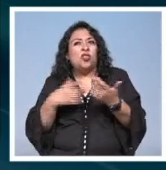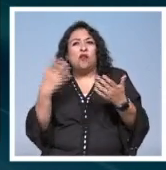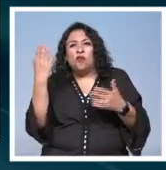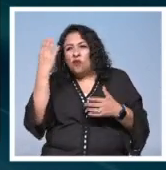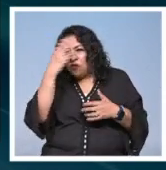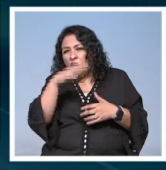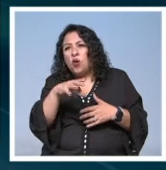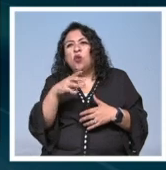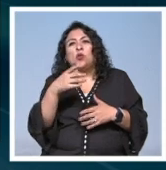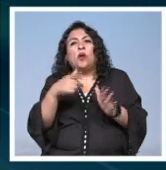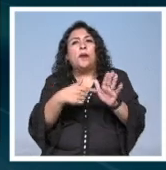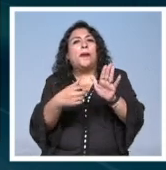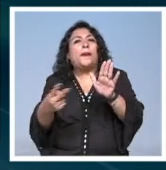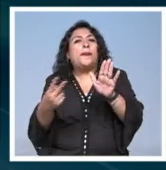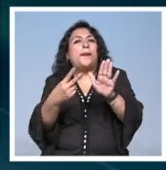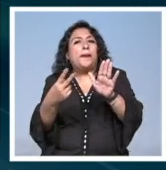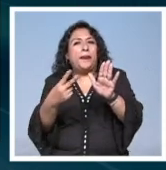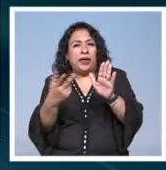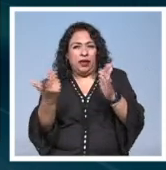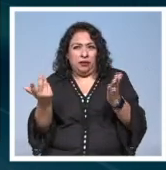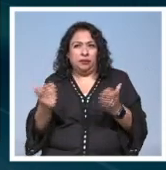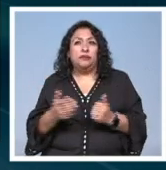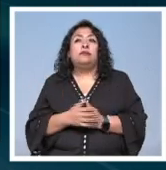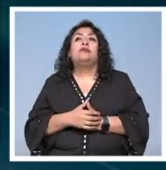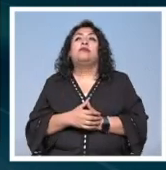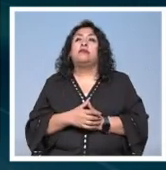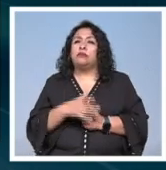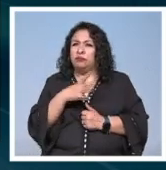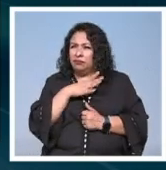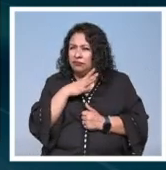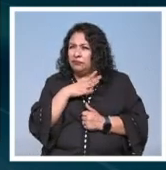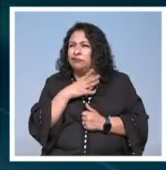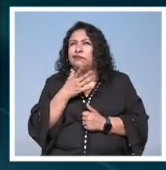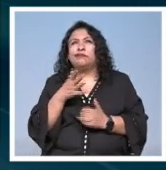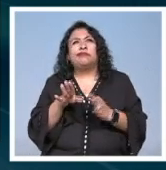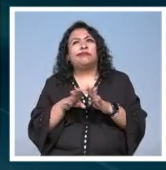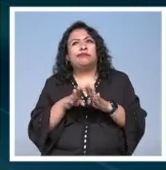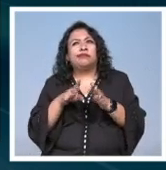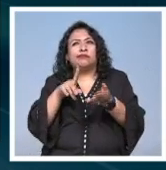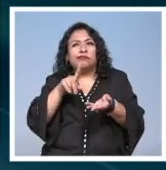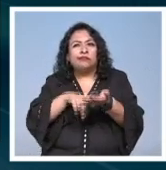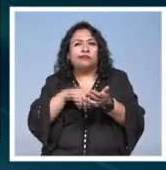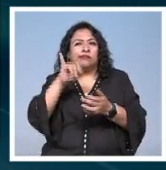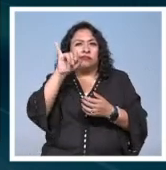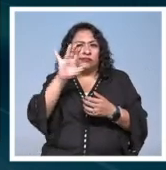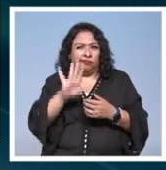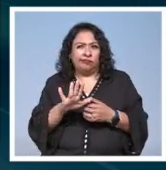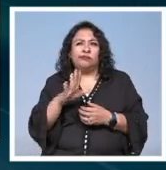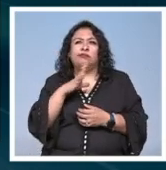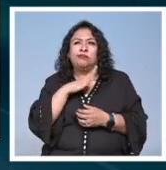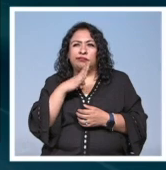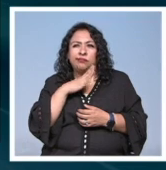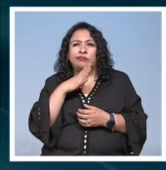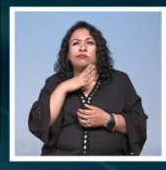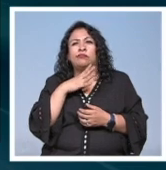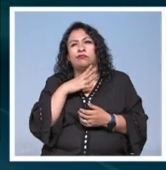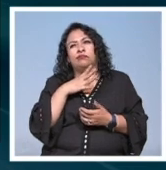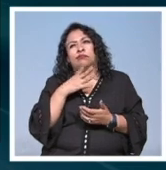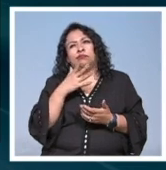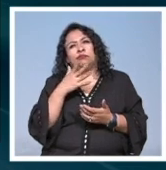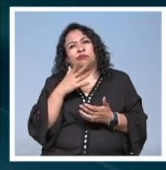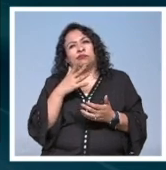fotografía solamente muestra, que haya como detrás de la imagen una sustancia,